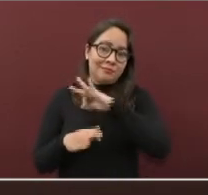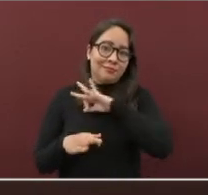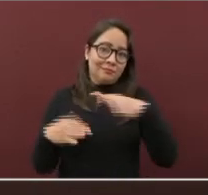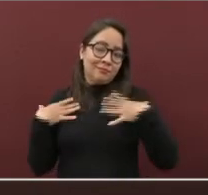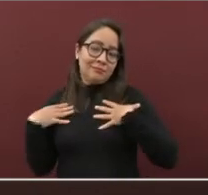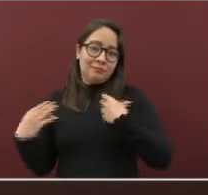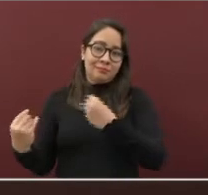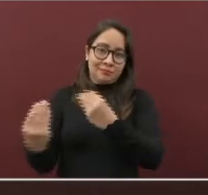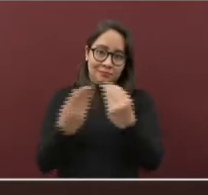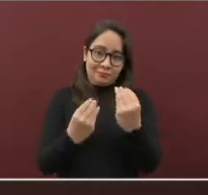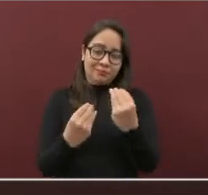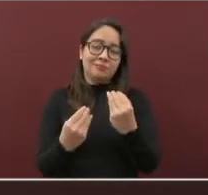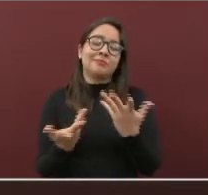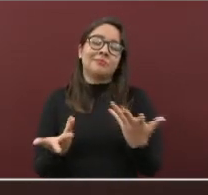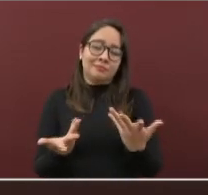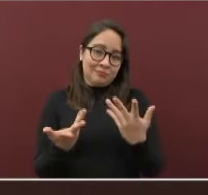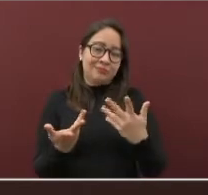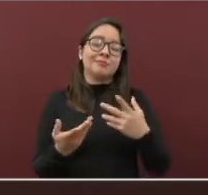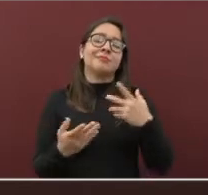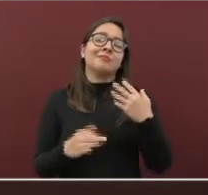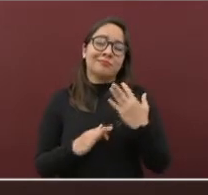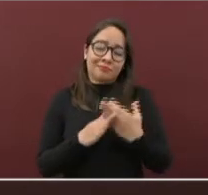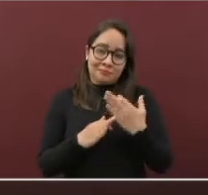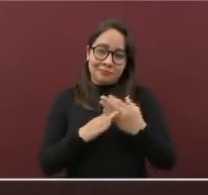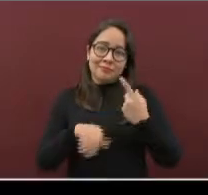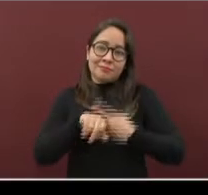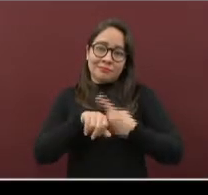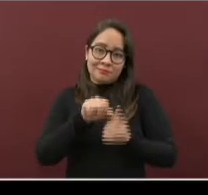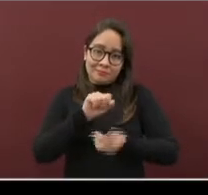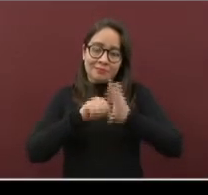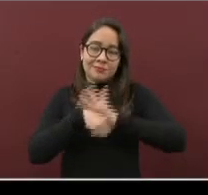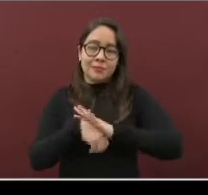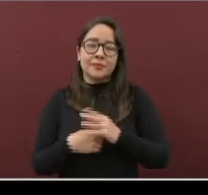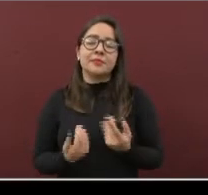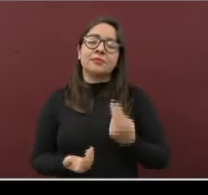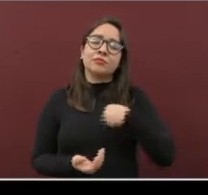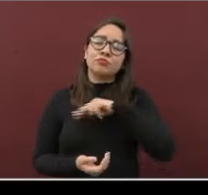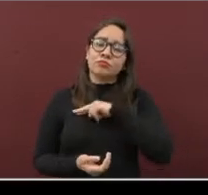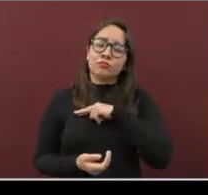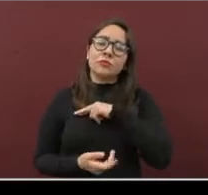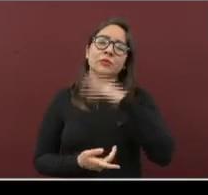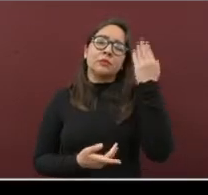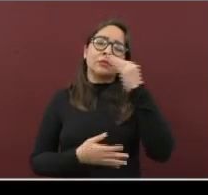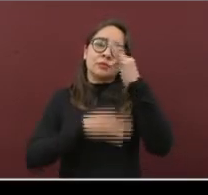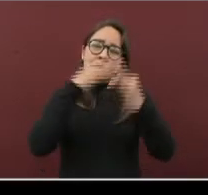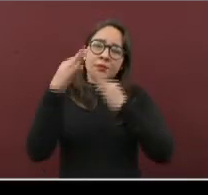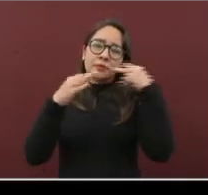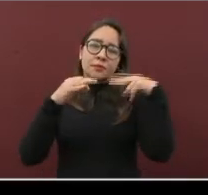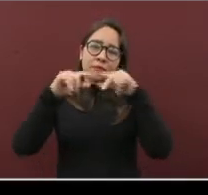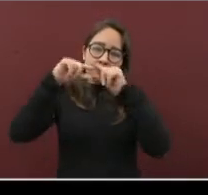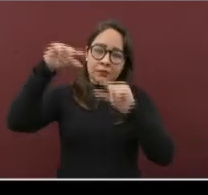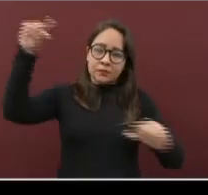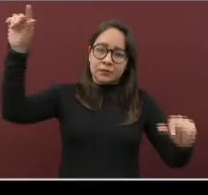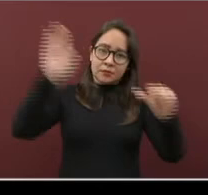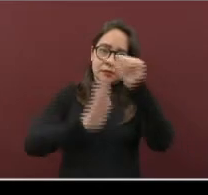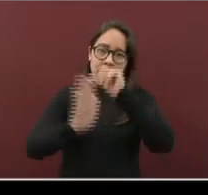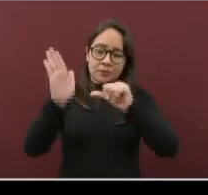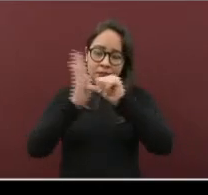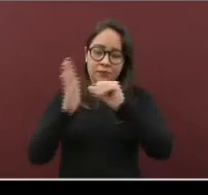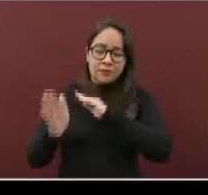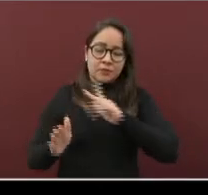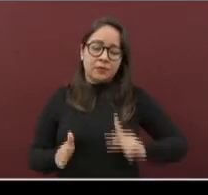ya que tienen su enfermedad activa. Como lo hemos venido reportando en el centro, Veracruz registra 10